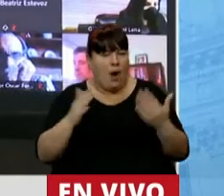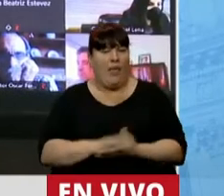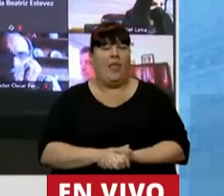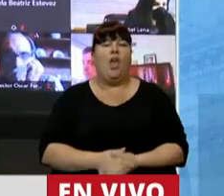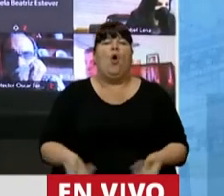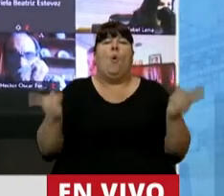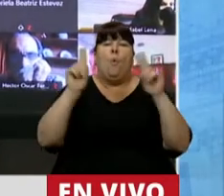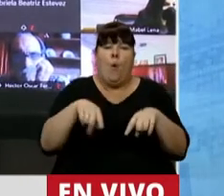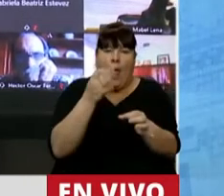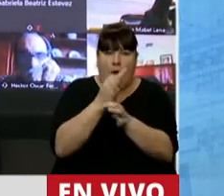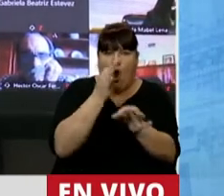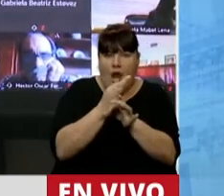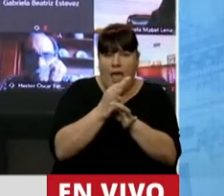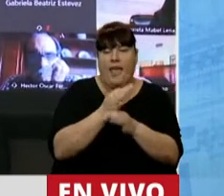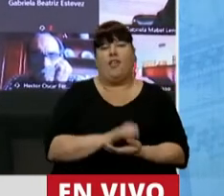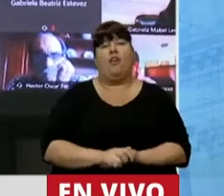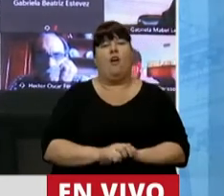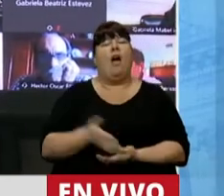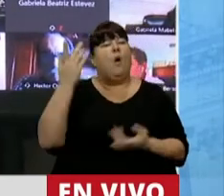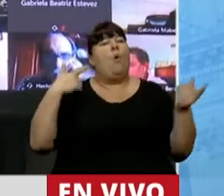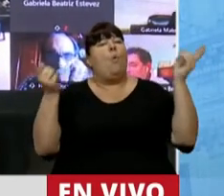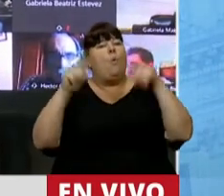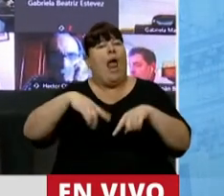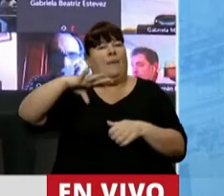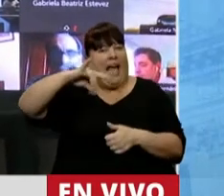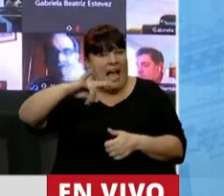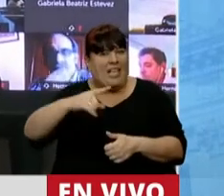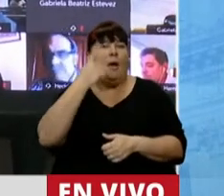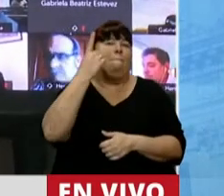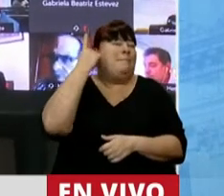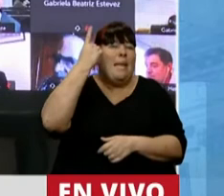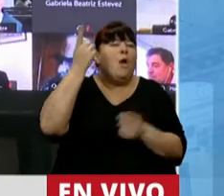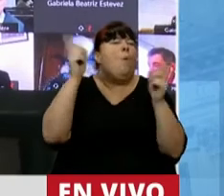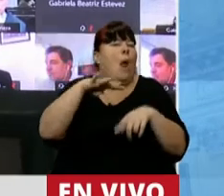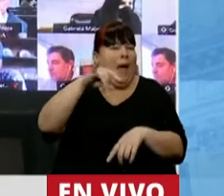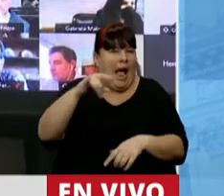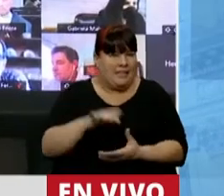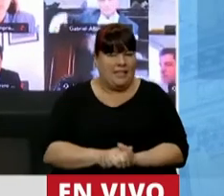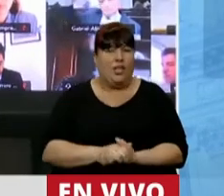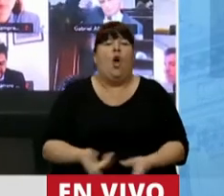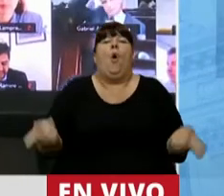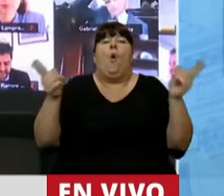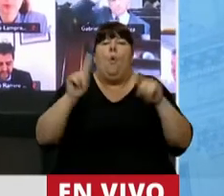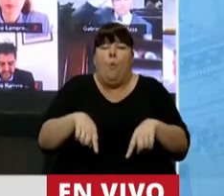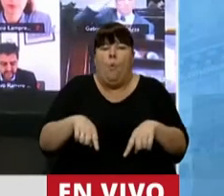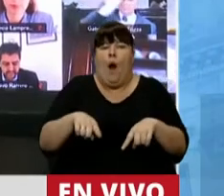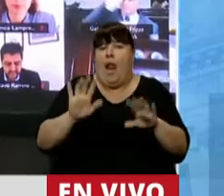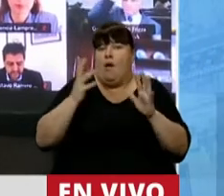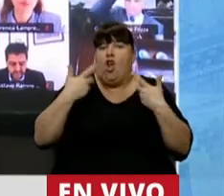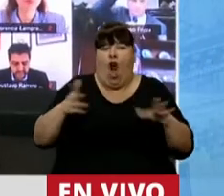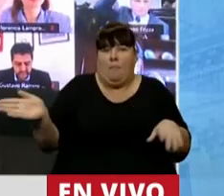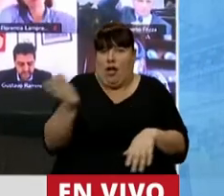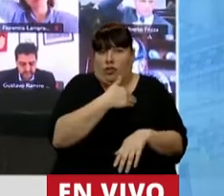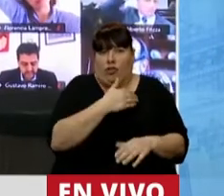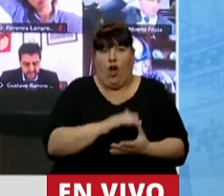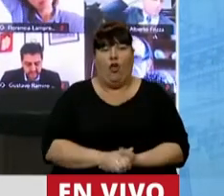Está volviendo el colegio. Habían vuelto los casinos, primeros que nada. Está volviendo a la normalidad